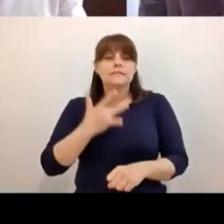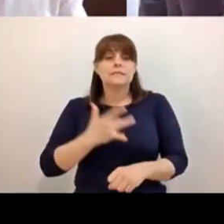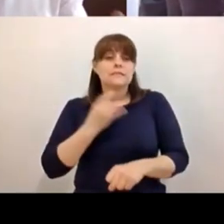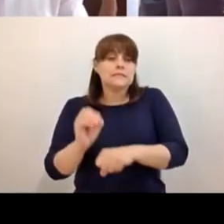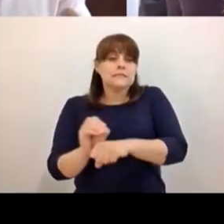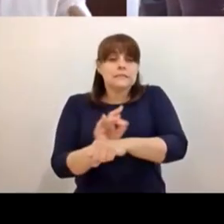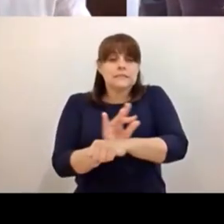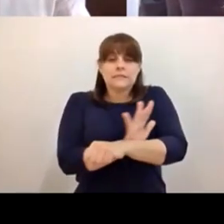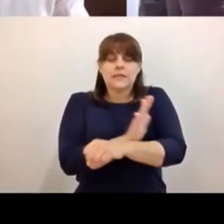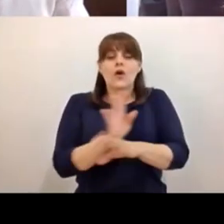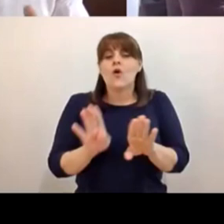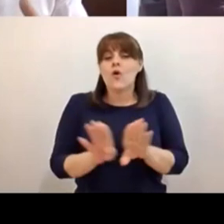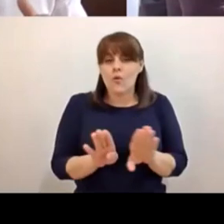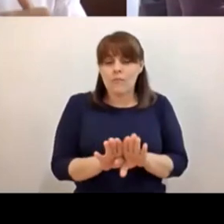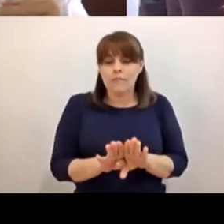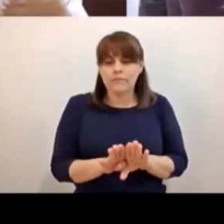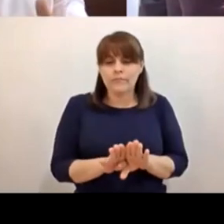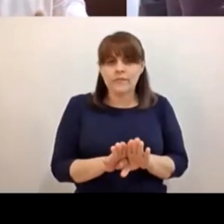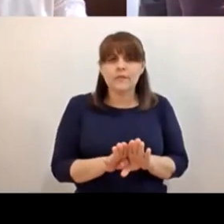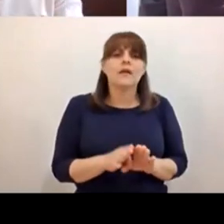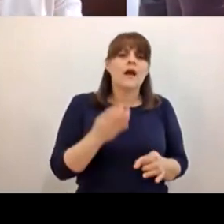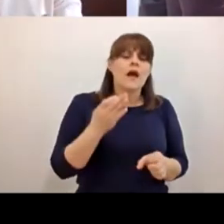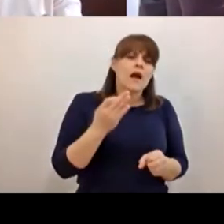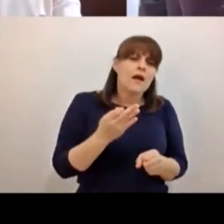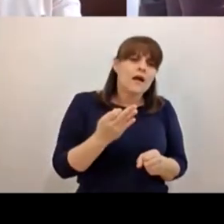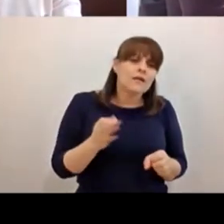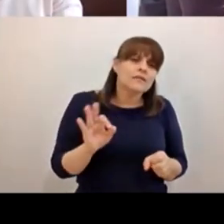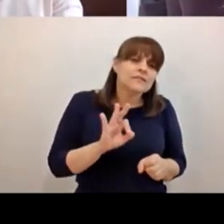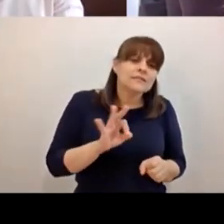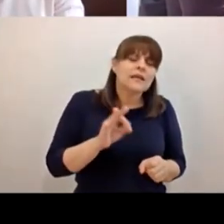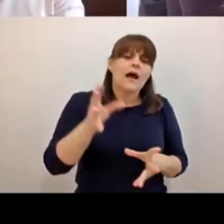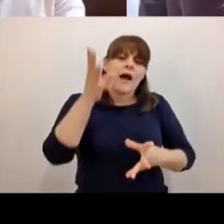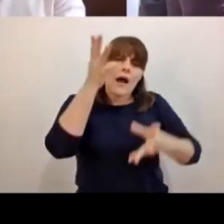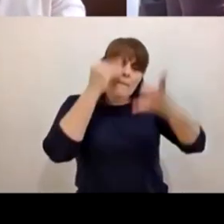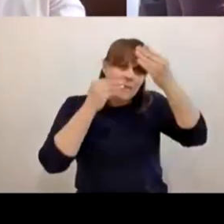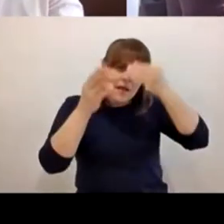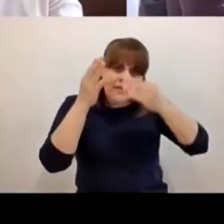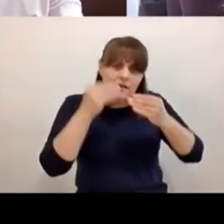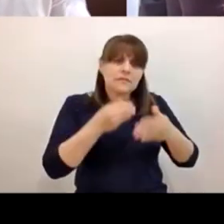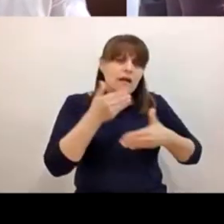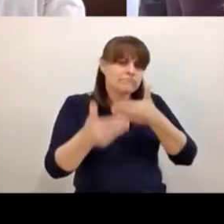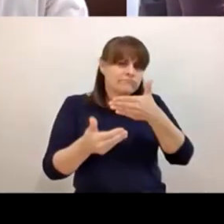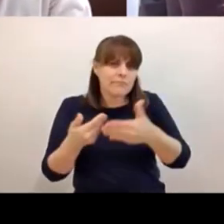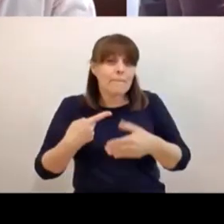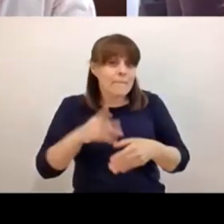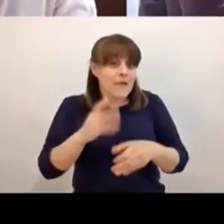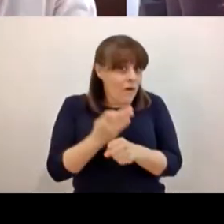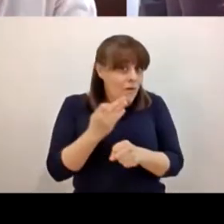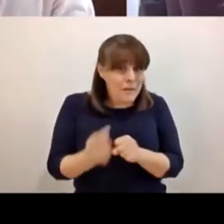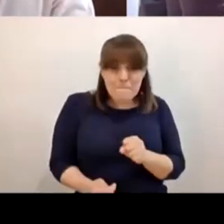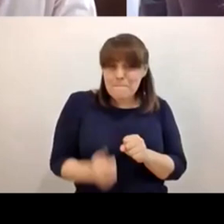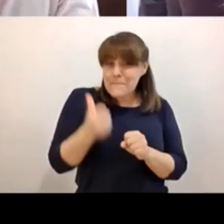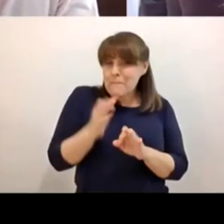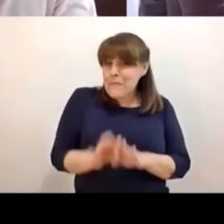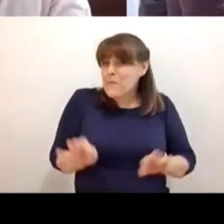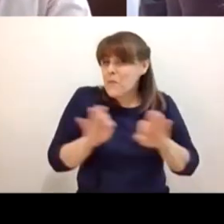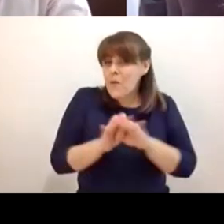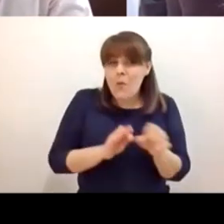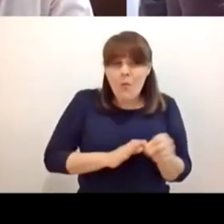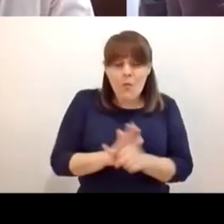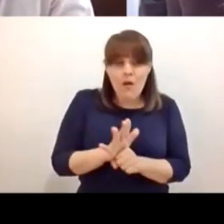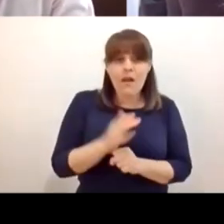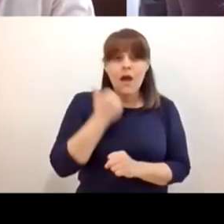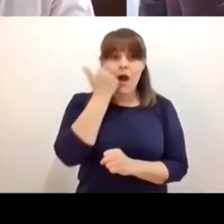habrá tiempo sin duda para toda esta lógica de los aprendizajes Carolina pero hoy hoy creo que es muy importante que nuestros